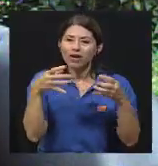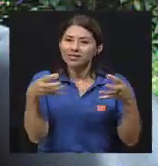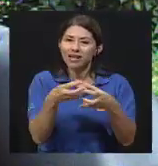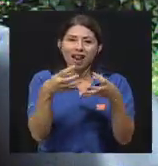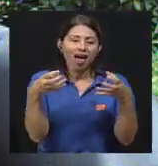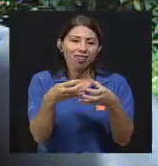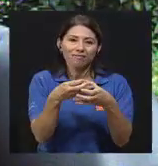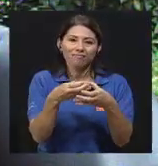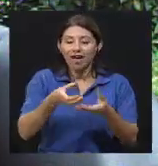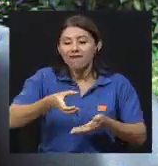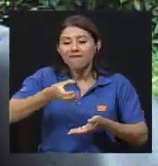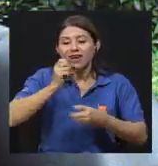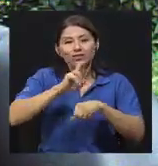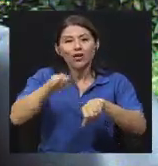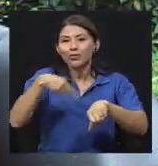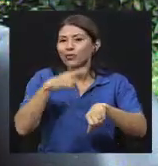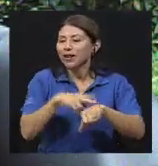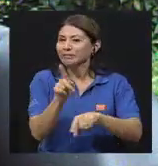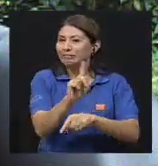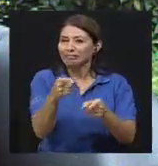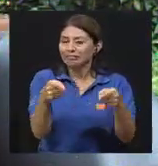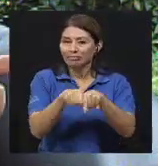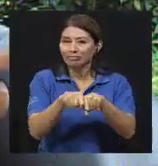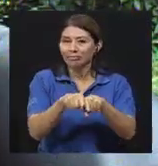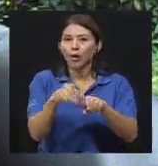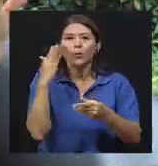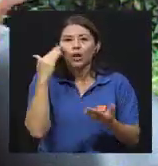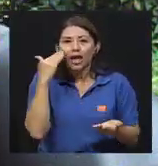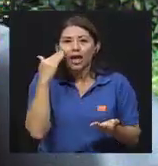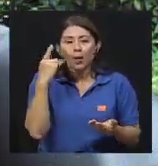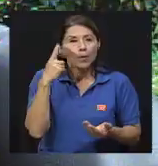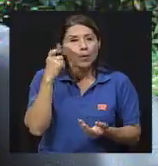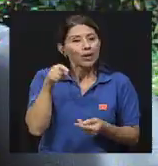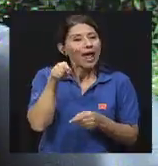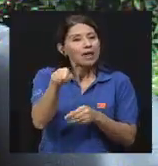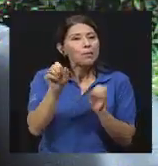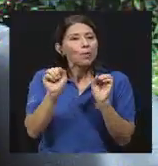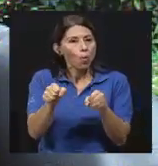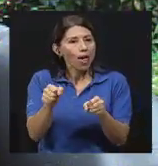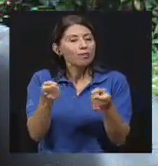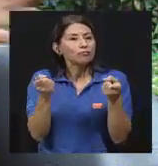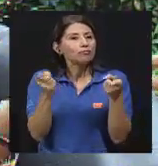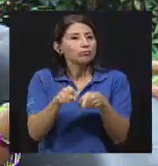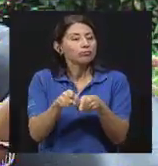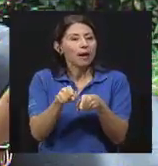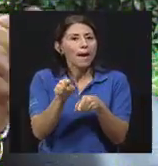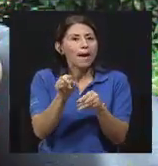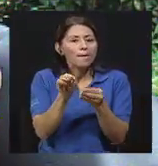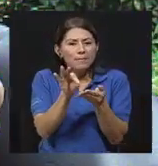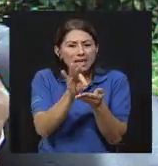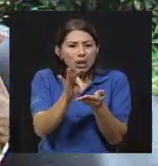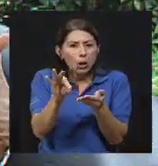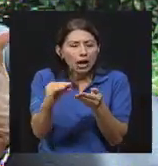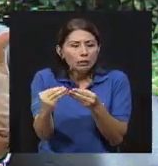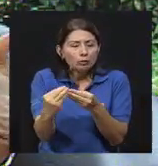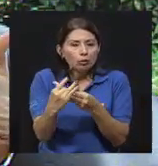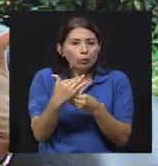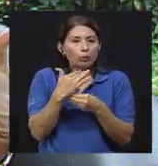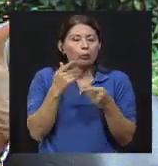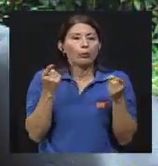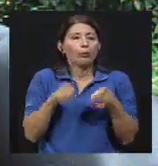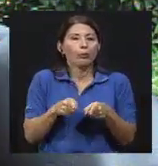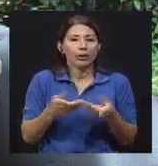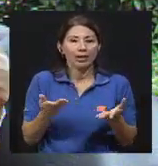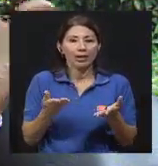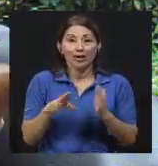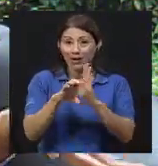no pediría refresco natural. Porque ahí es donde los microorganismos pueden estar todavía viables. Como lo dijimos en el segmento